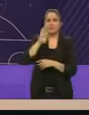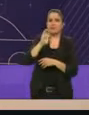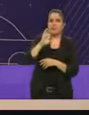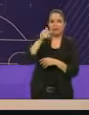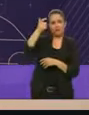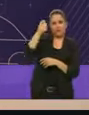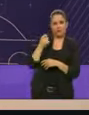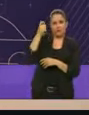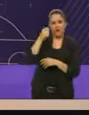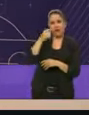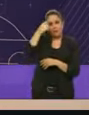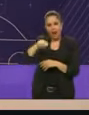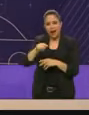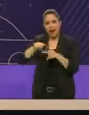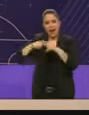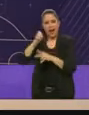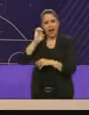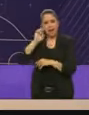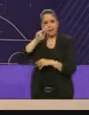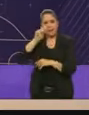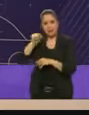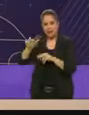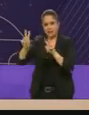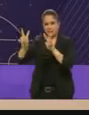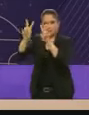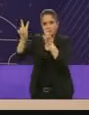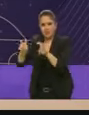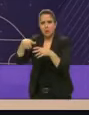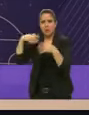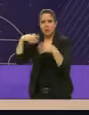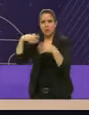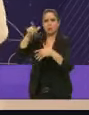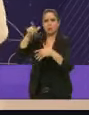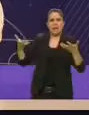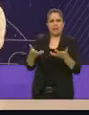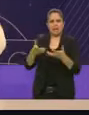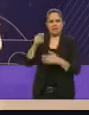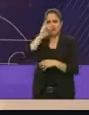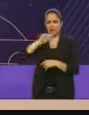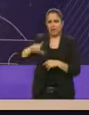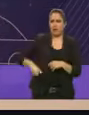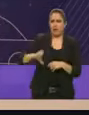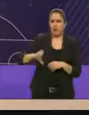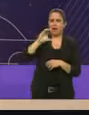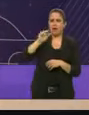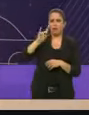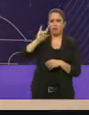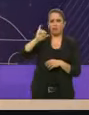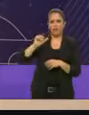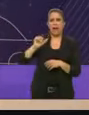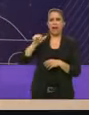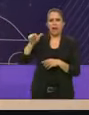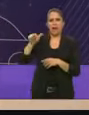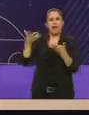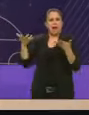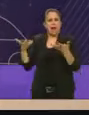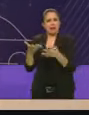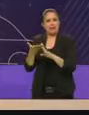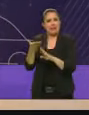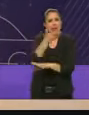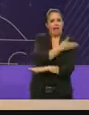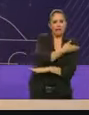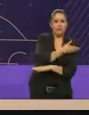enorme programa maravilloso que hizo la doctora Claudia Sheinbaum, pues va a ser retomado a nivel nacional. Ahí tenemos